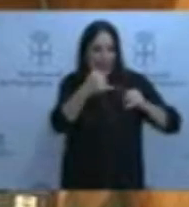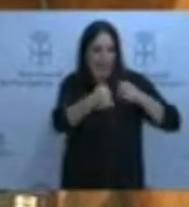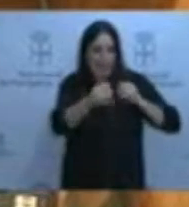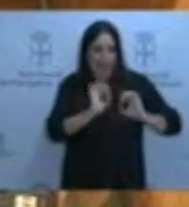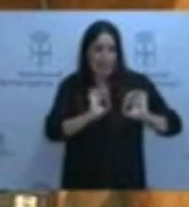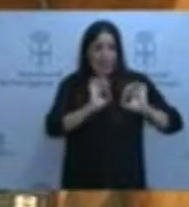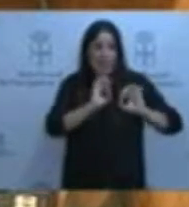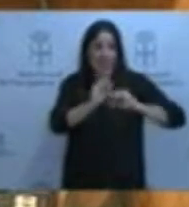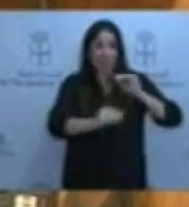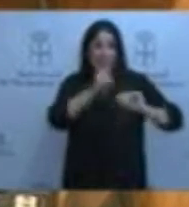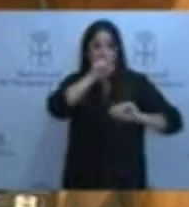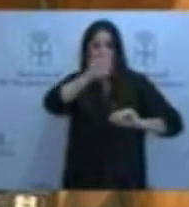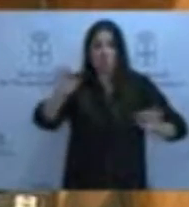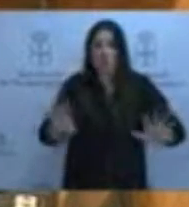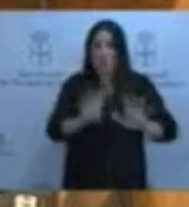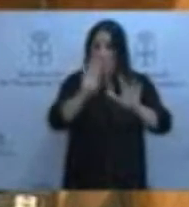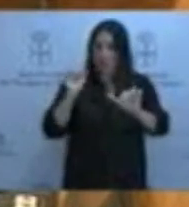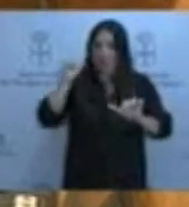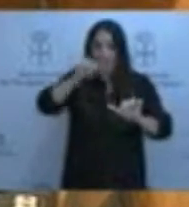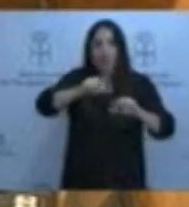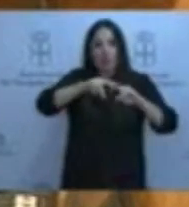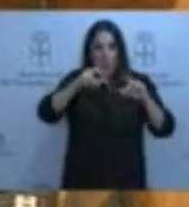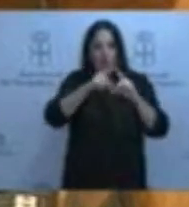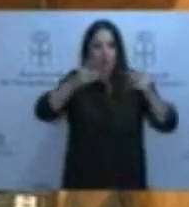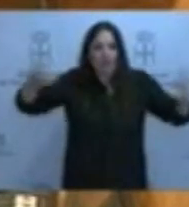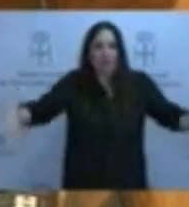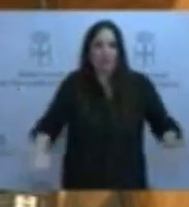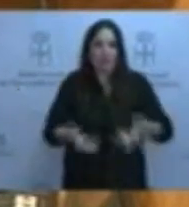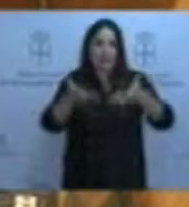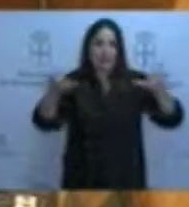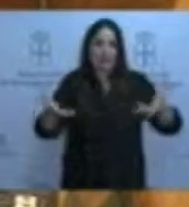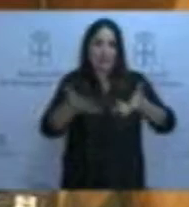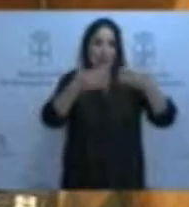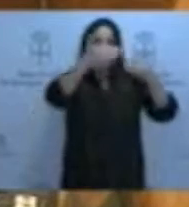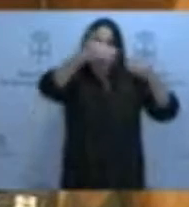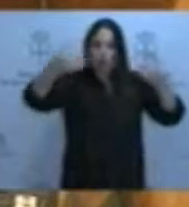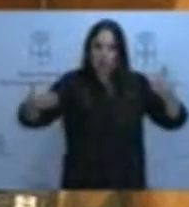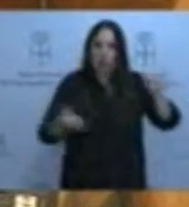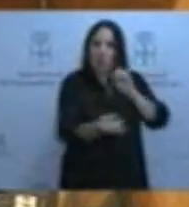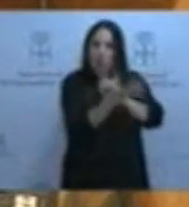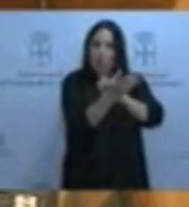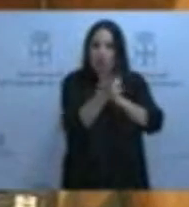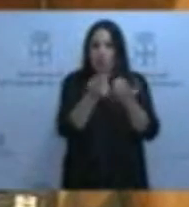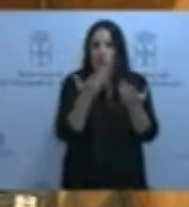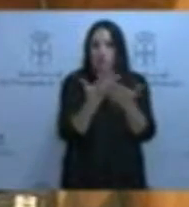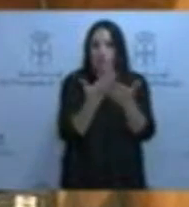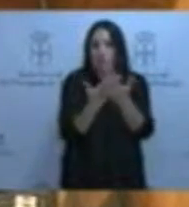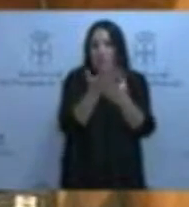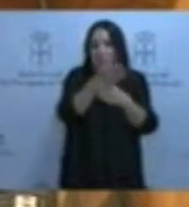desde el año 2009, donde ha sido el Principado de Asturias quien ha promovido la ejecución de ese museo, avala hasta qué punto